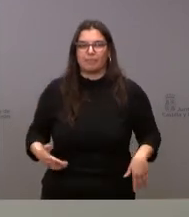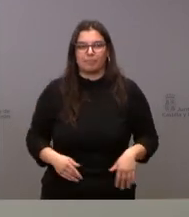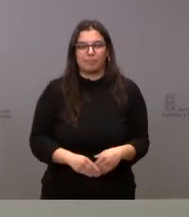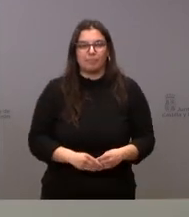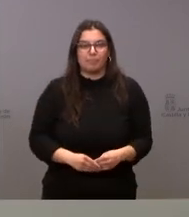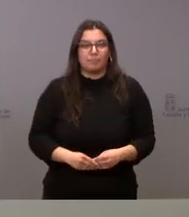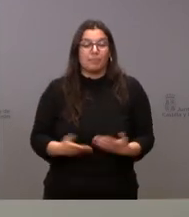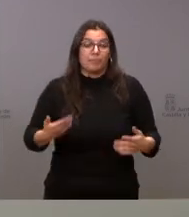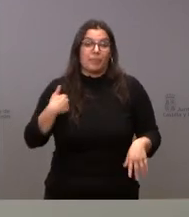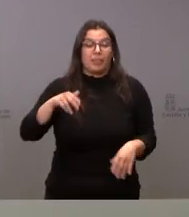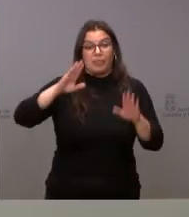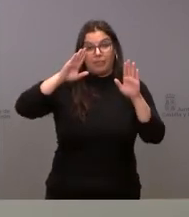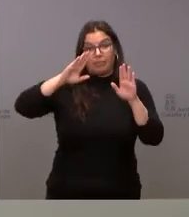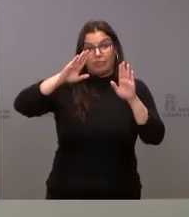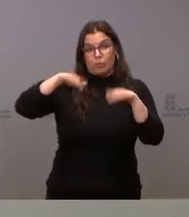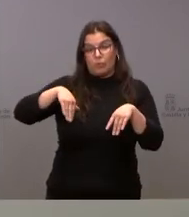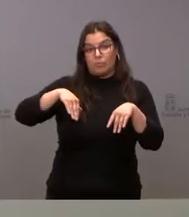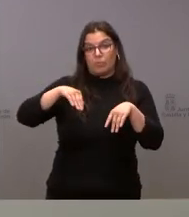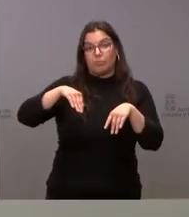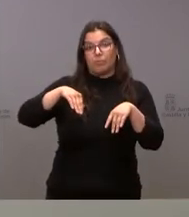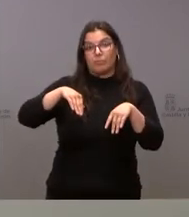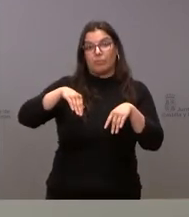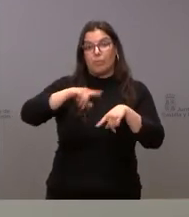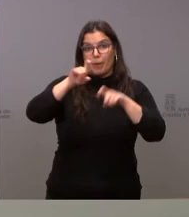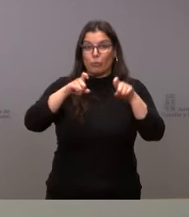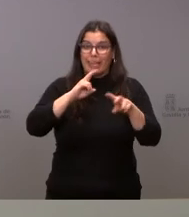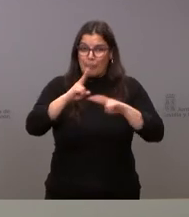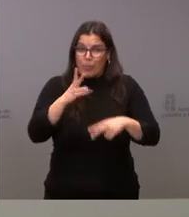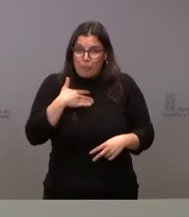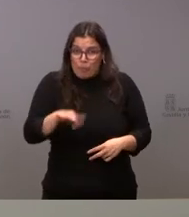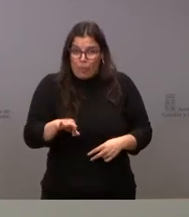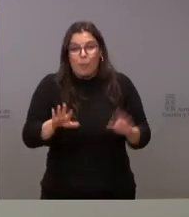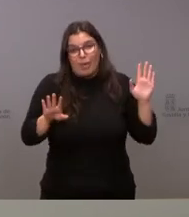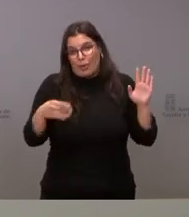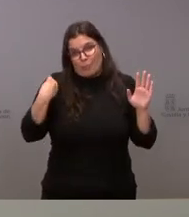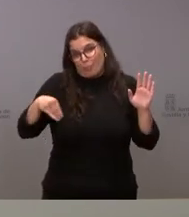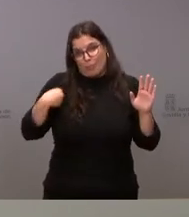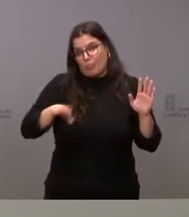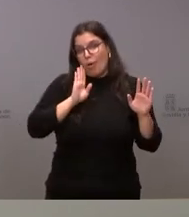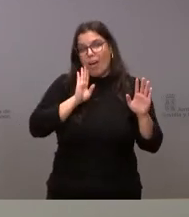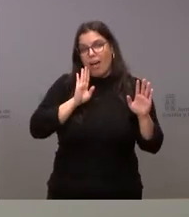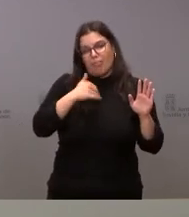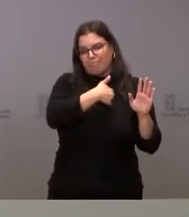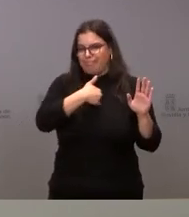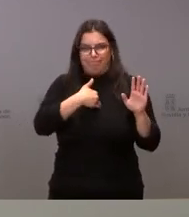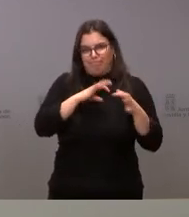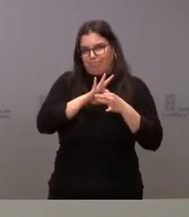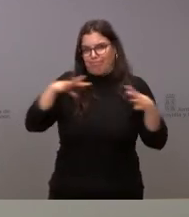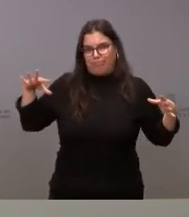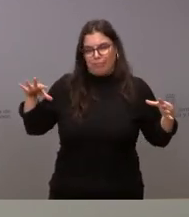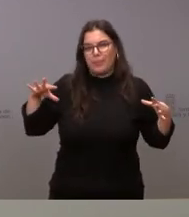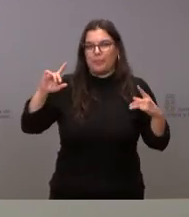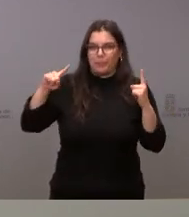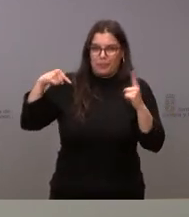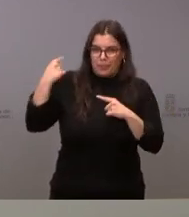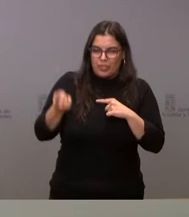bueno sobre esta segunda pregunta es verdad que muchas me las sé pero por el criterio que les he señalado no es este el sitio adecuado para